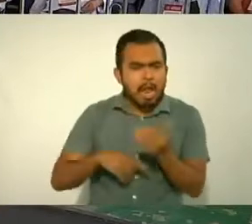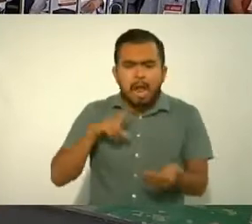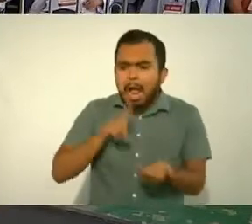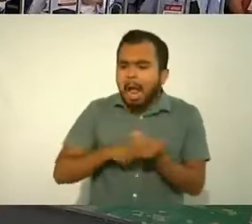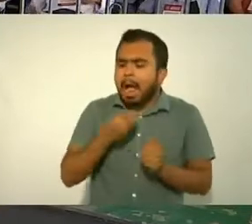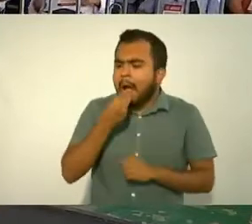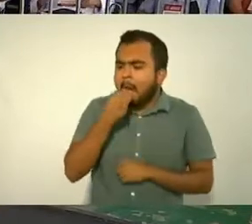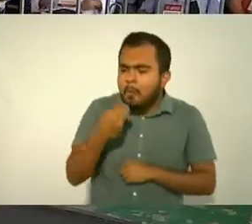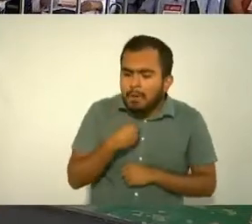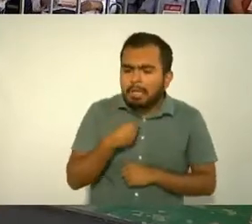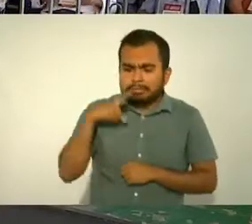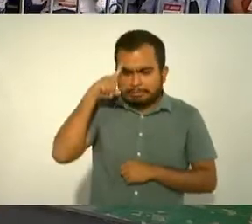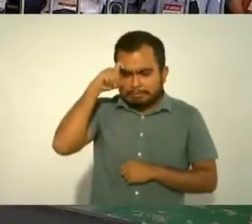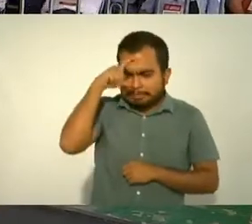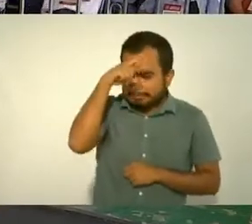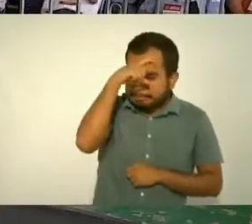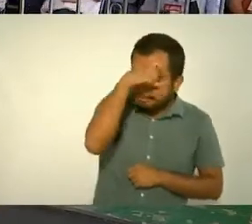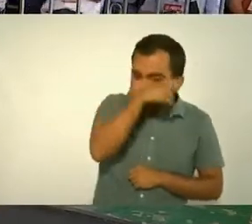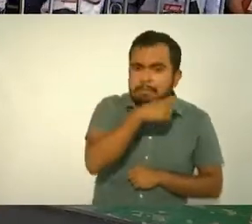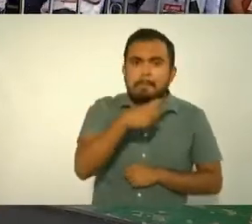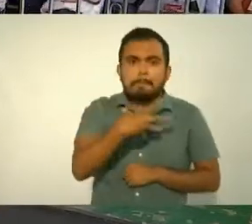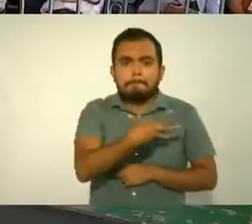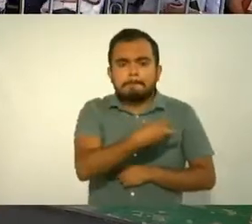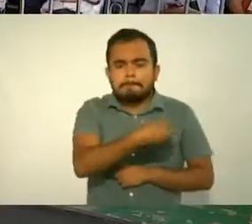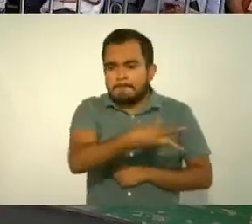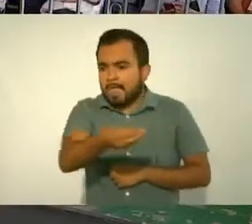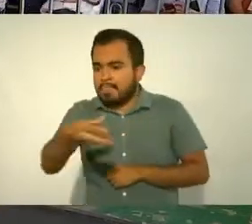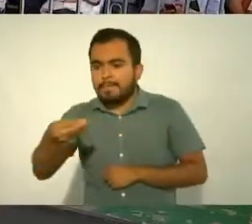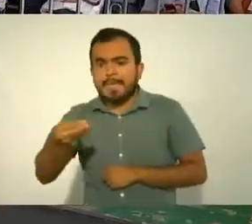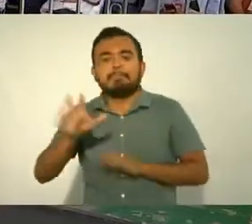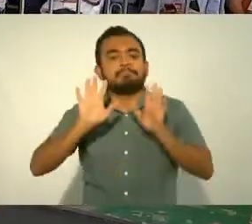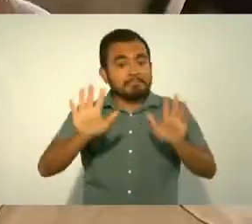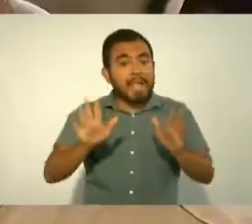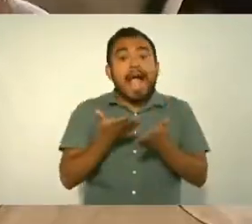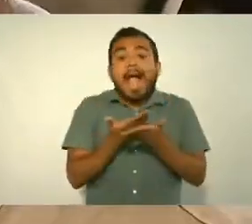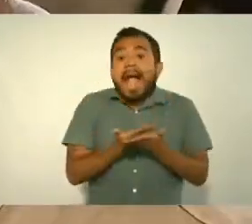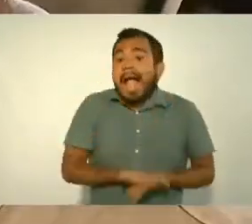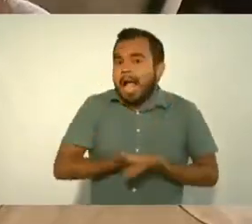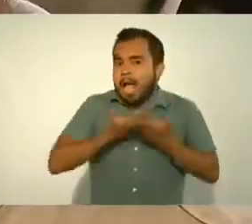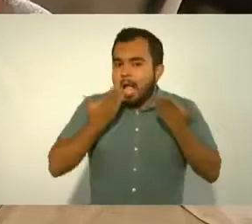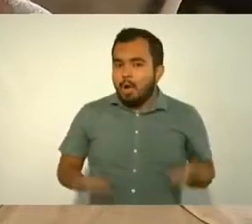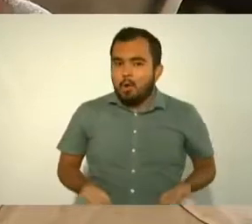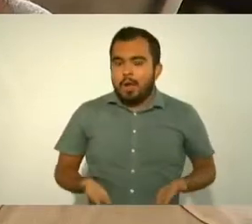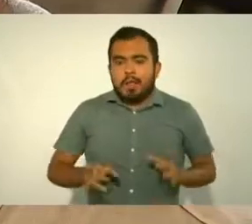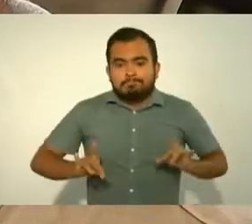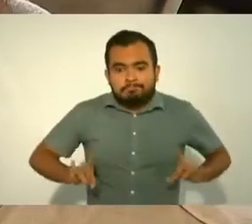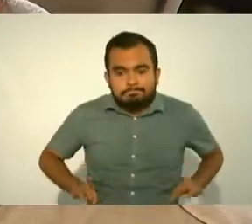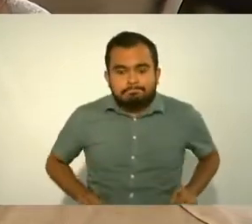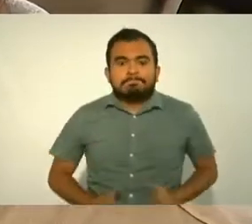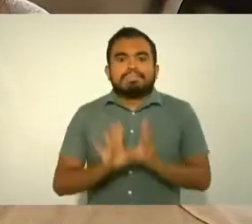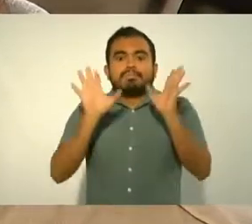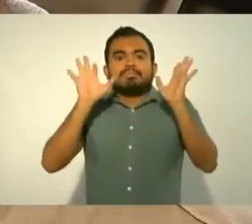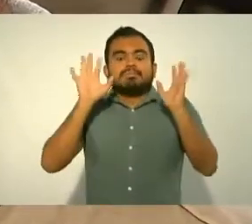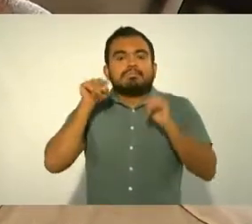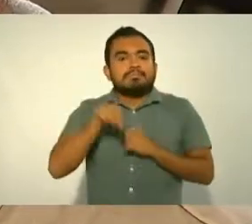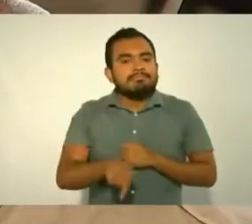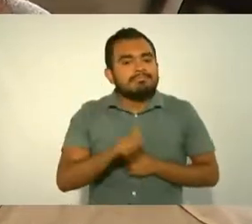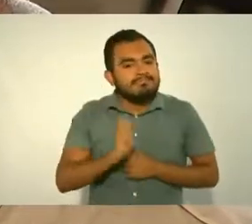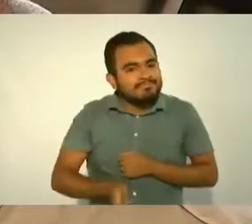con la pandemia, ahora tenemos que enfrentar este nuevo